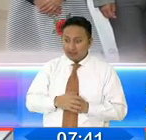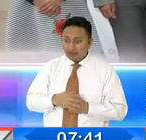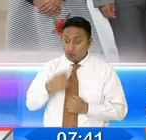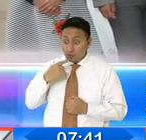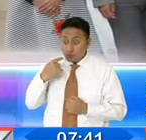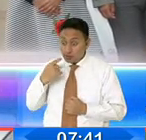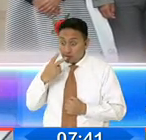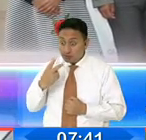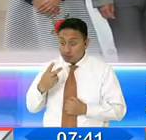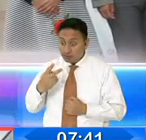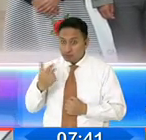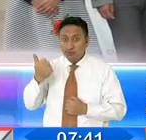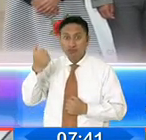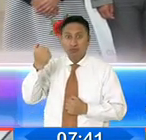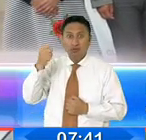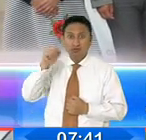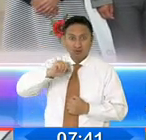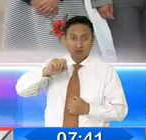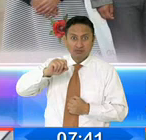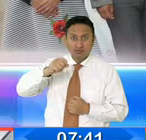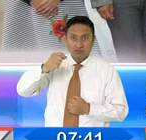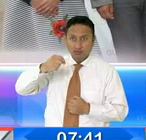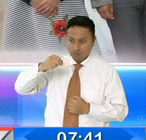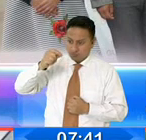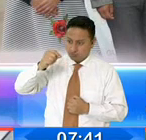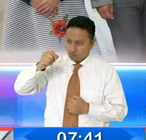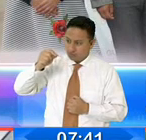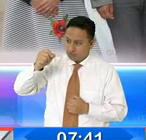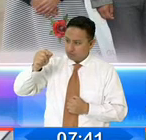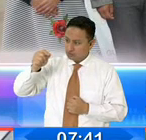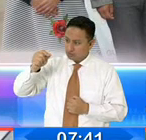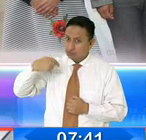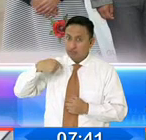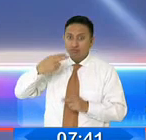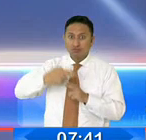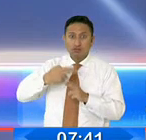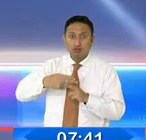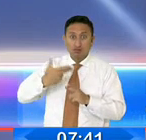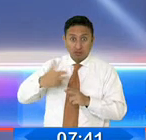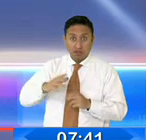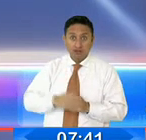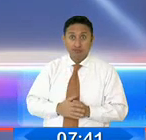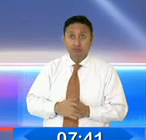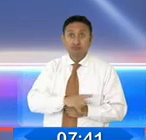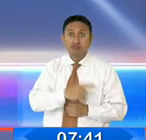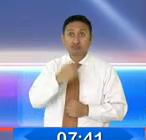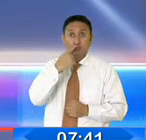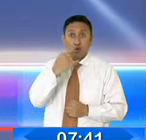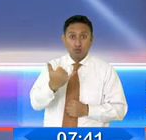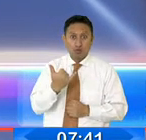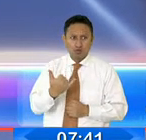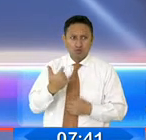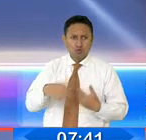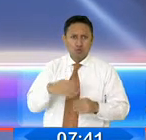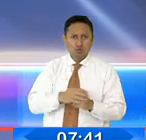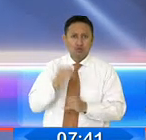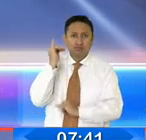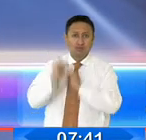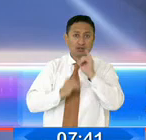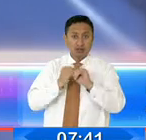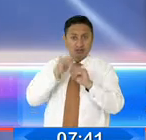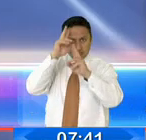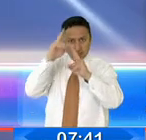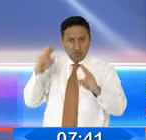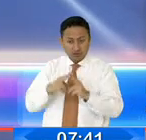cuando con un lápiz en la mano pudo dar forma a las letras para escribir su nombre. Este hombre, quien es reconocido a nivel internacional